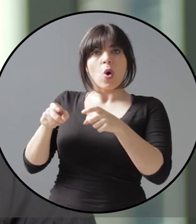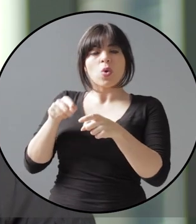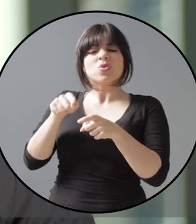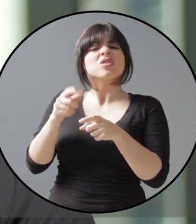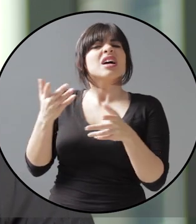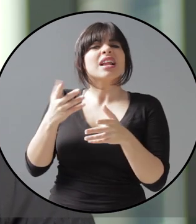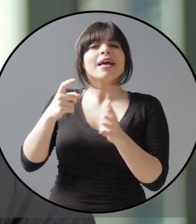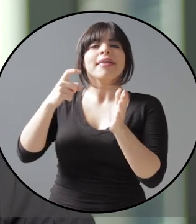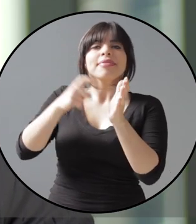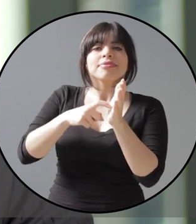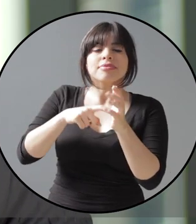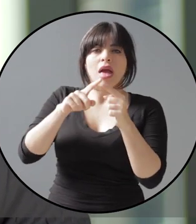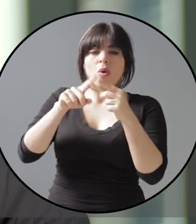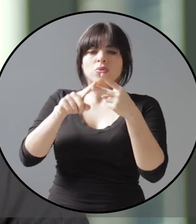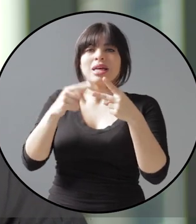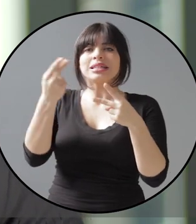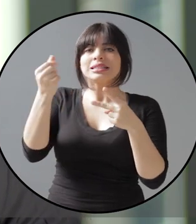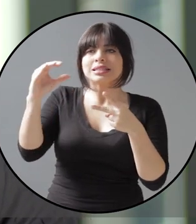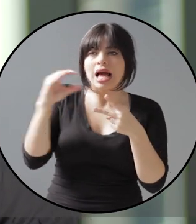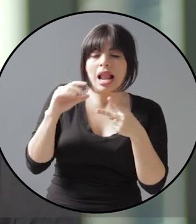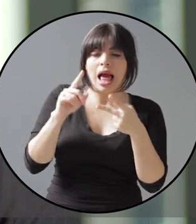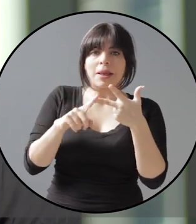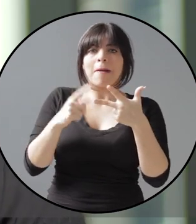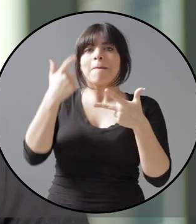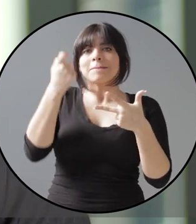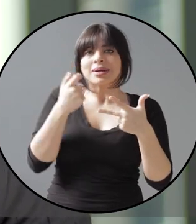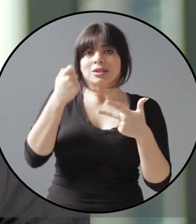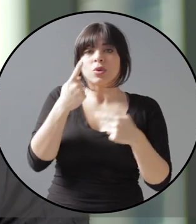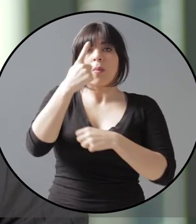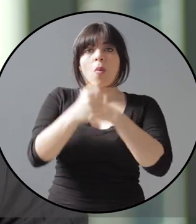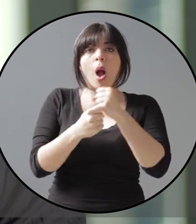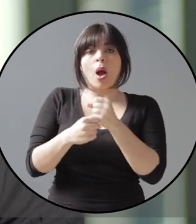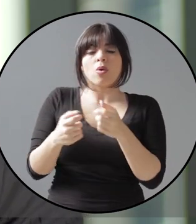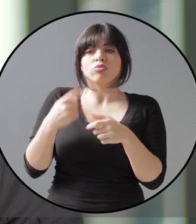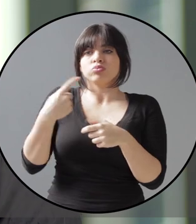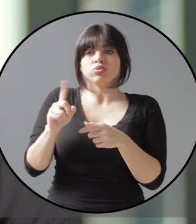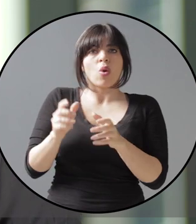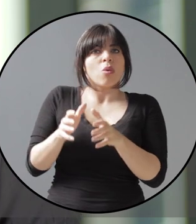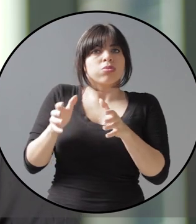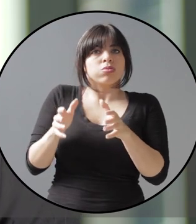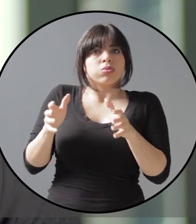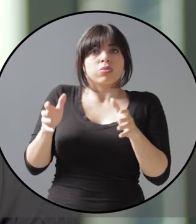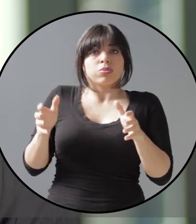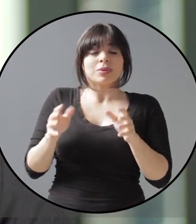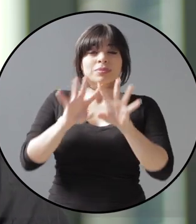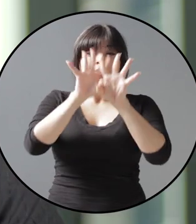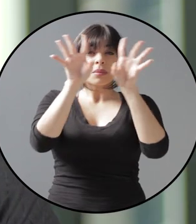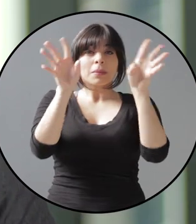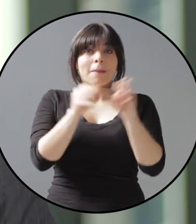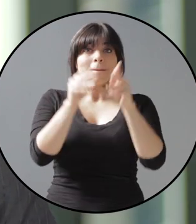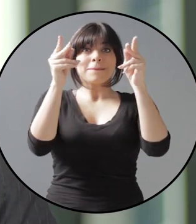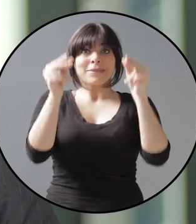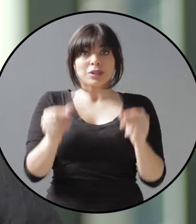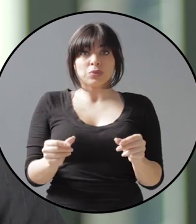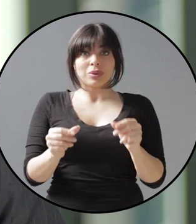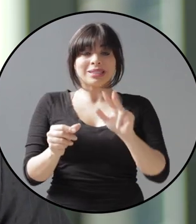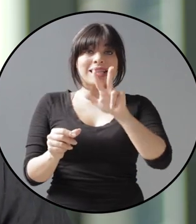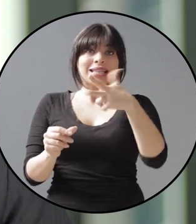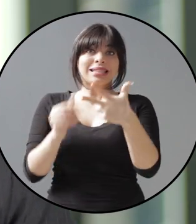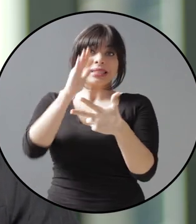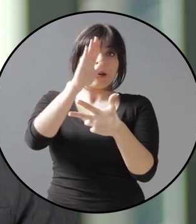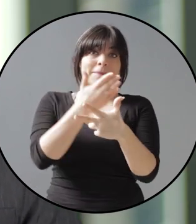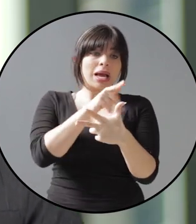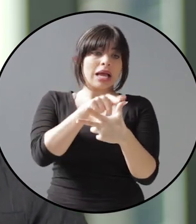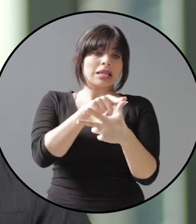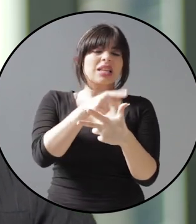que lo podamos controlar. Hablamos de deuda, salarios y pensiones que aumentan cada año. De todo el presupuesto, una